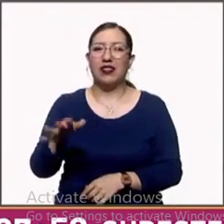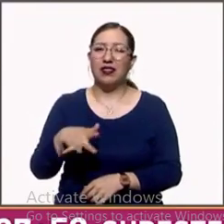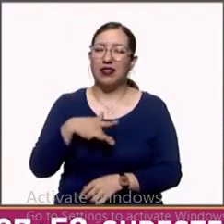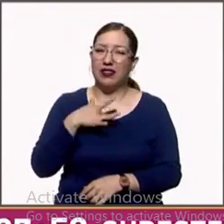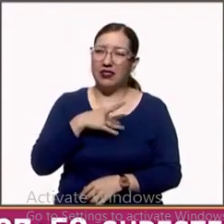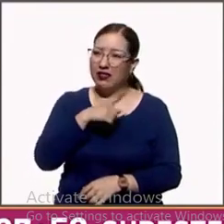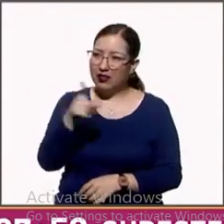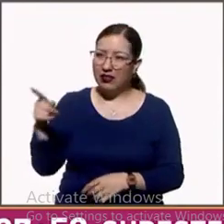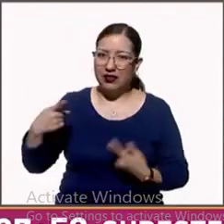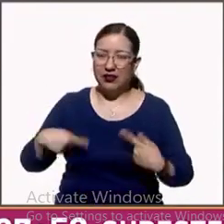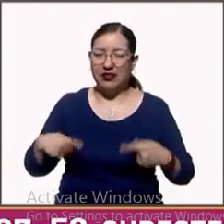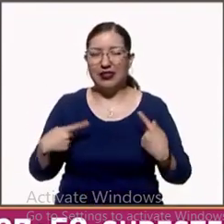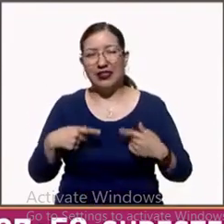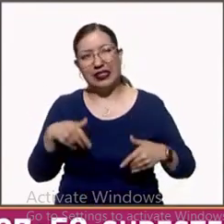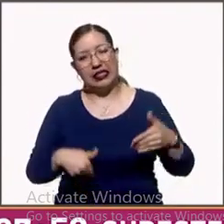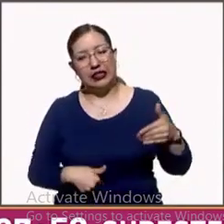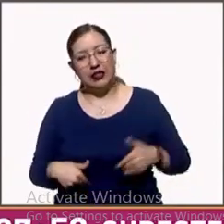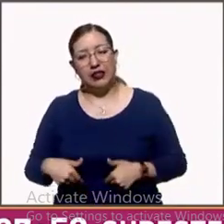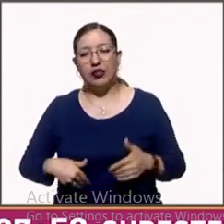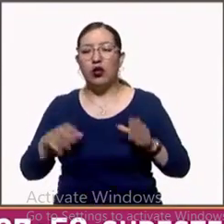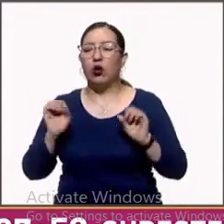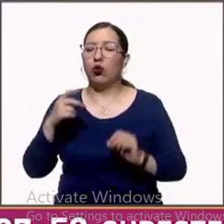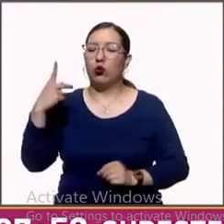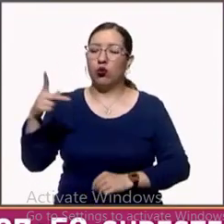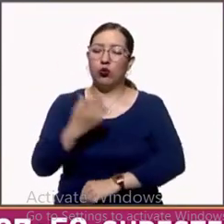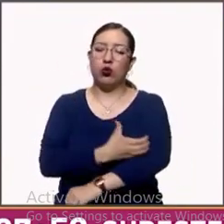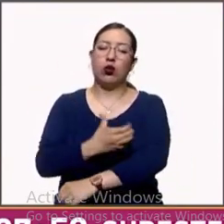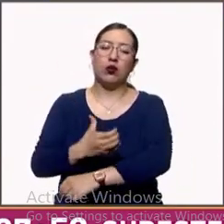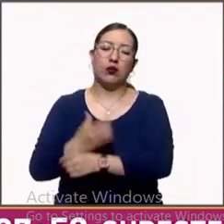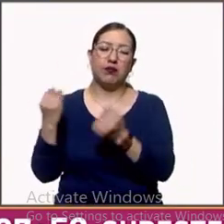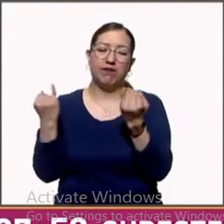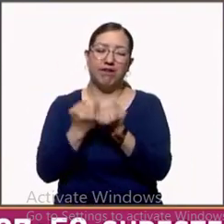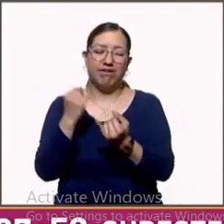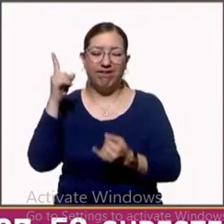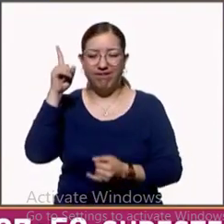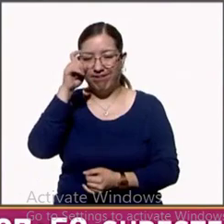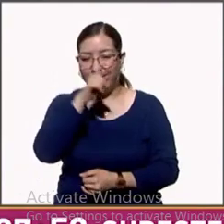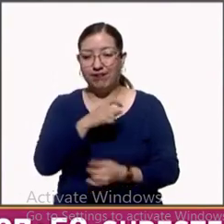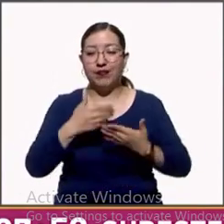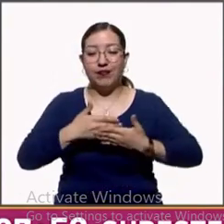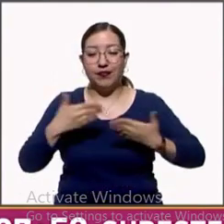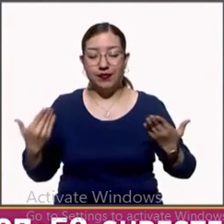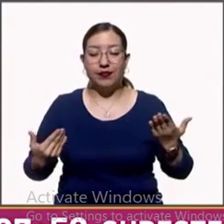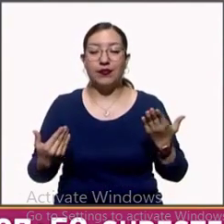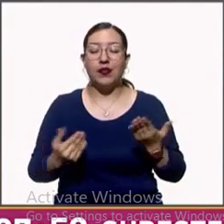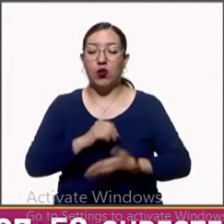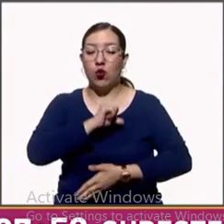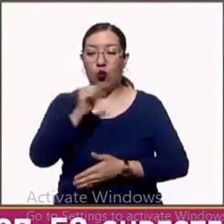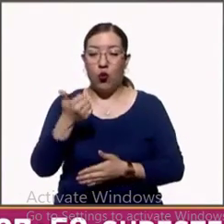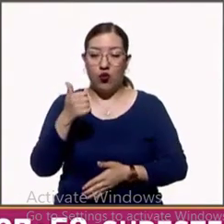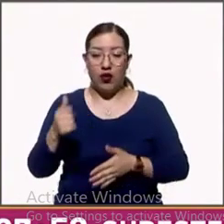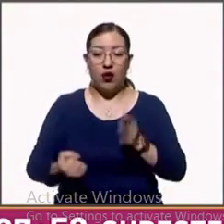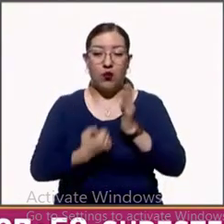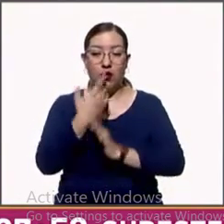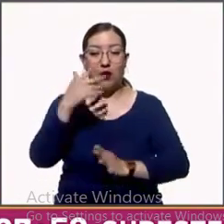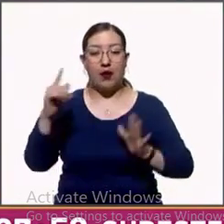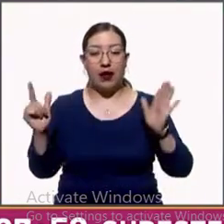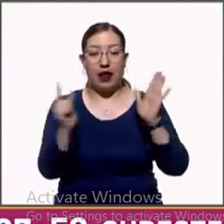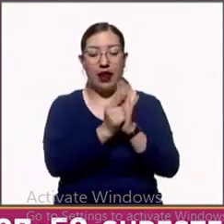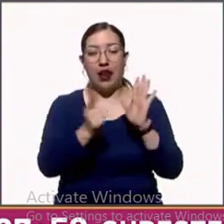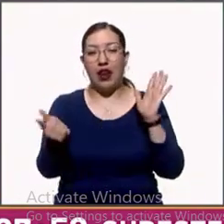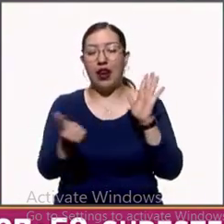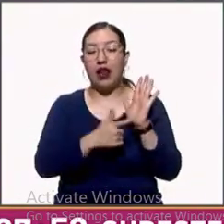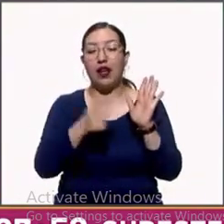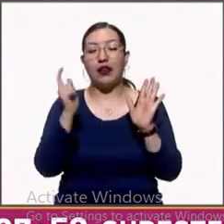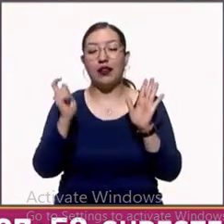los fumadores o incluso a quien los acompaña. Nuevamente sale esta iniciativa que tiene que ver más con cómo se